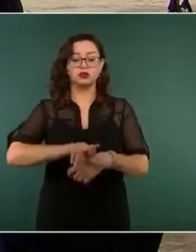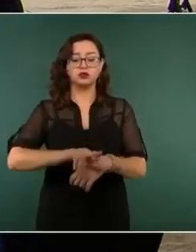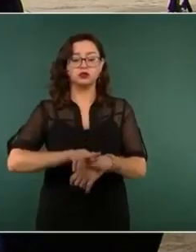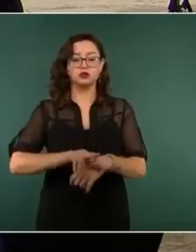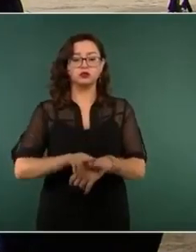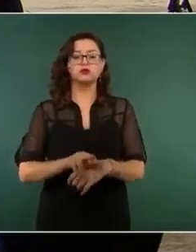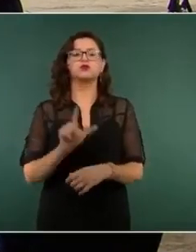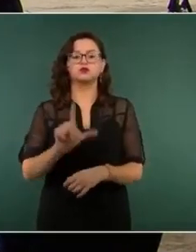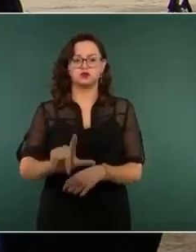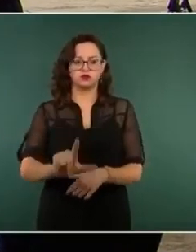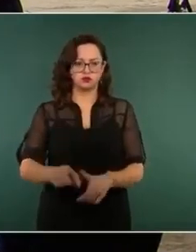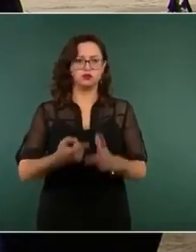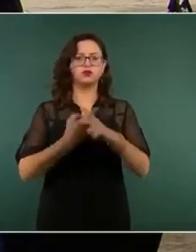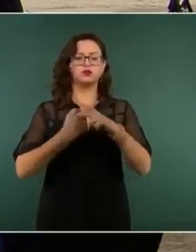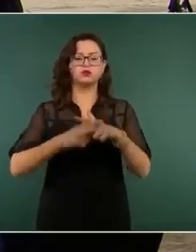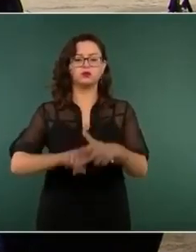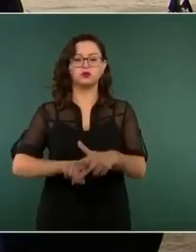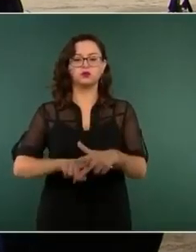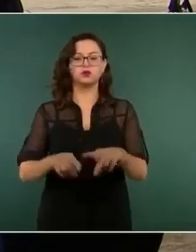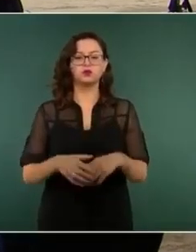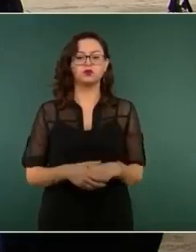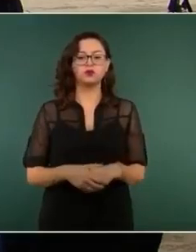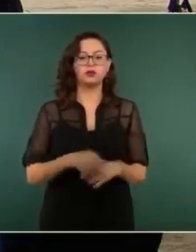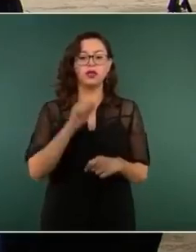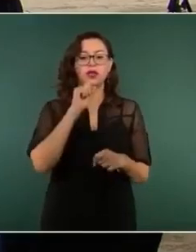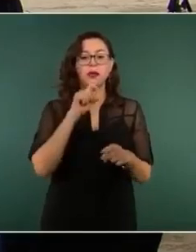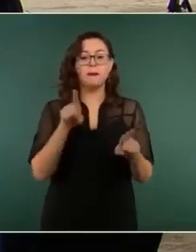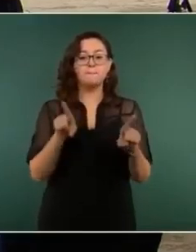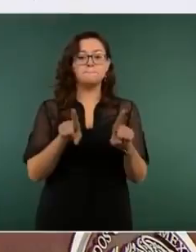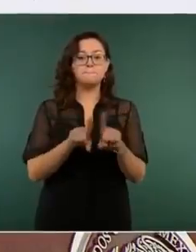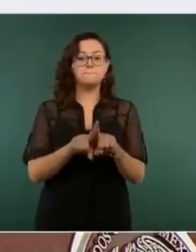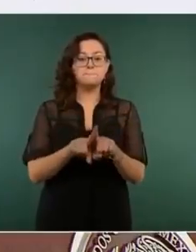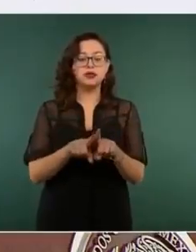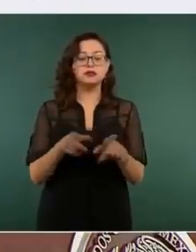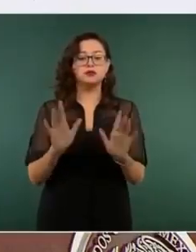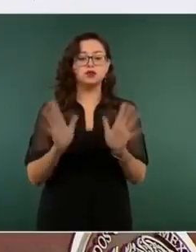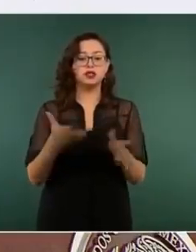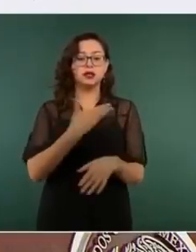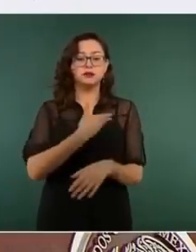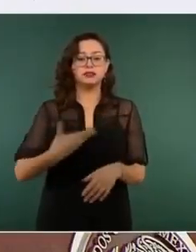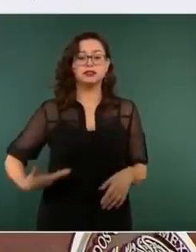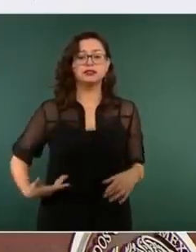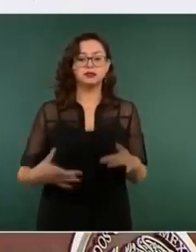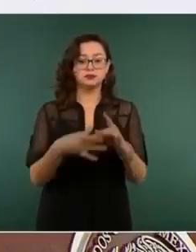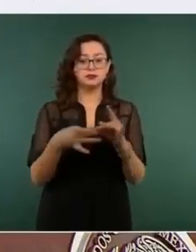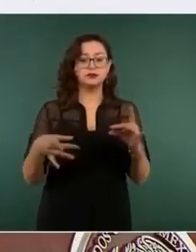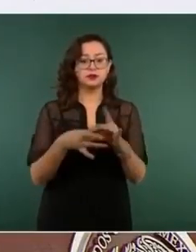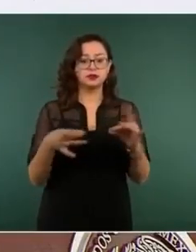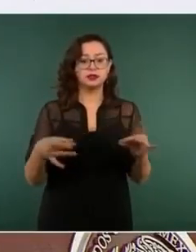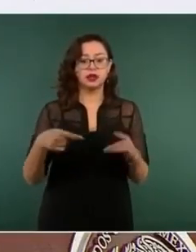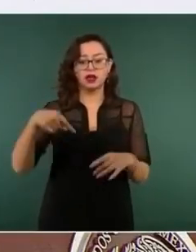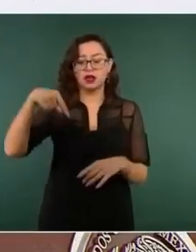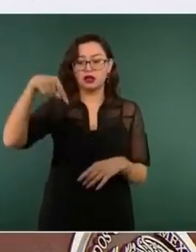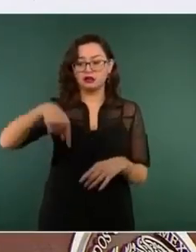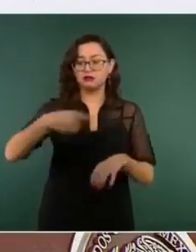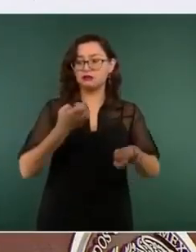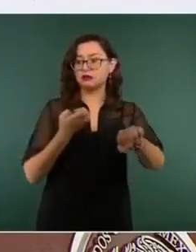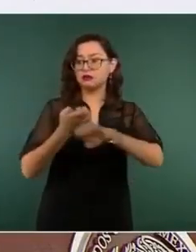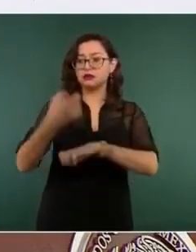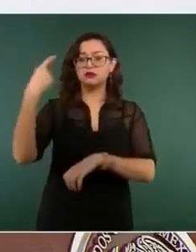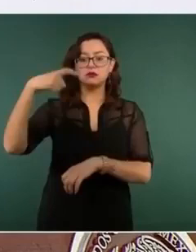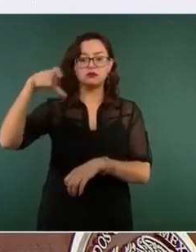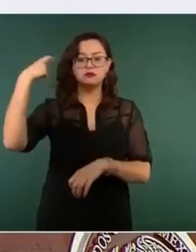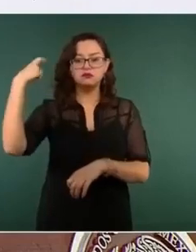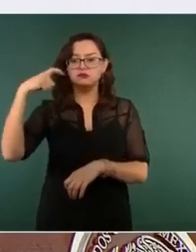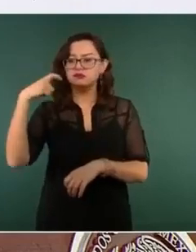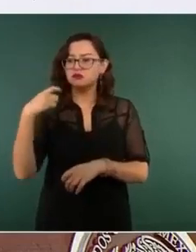Y también decirles, como ya lo informó el presidente, que somos uno de los estados mejor evaluados de